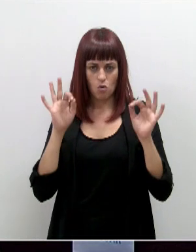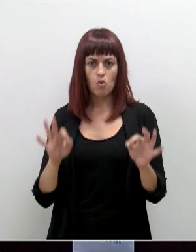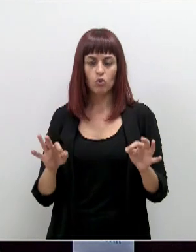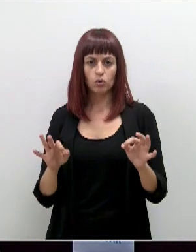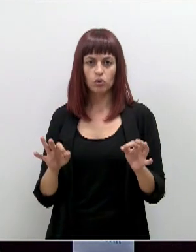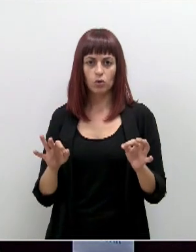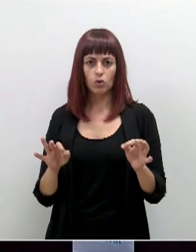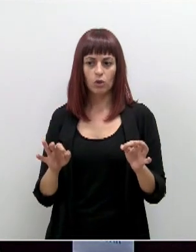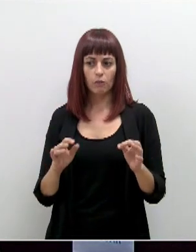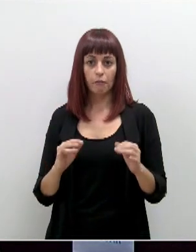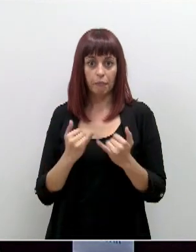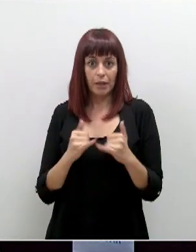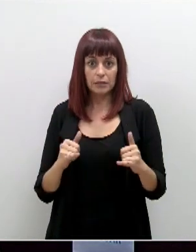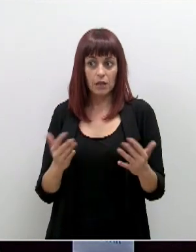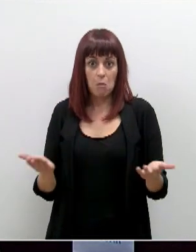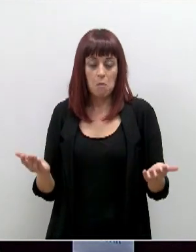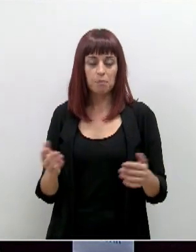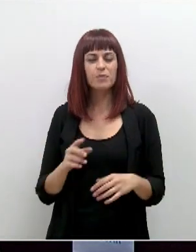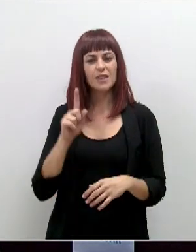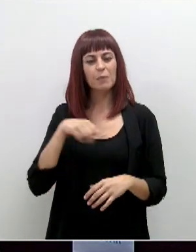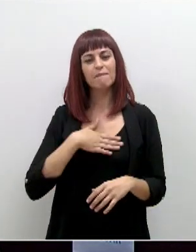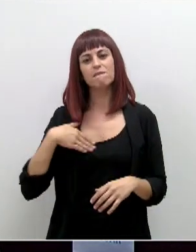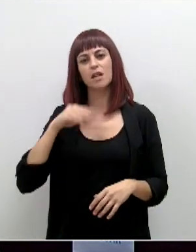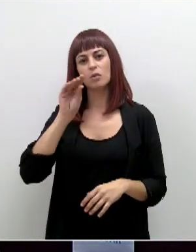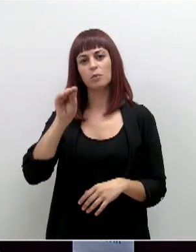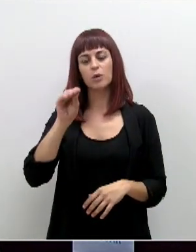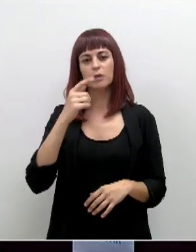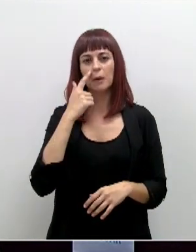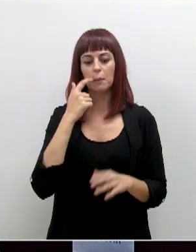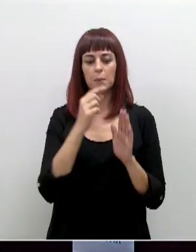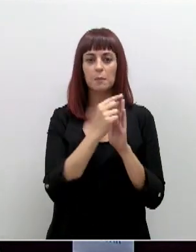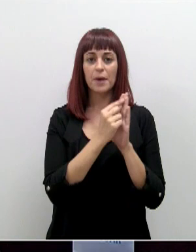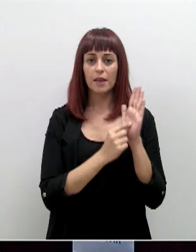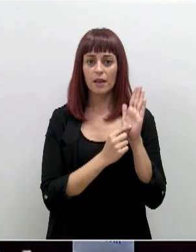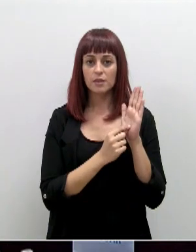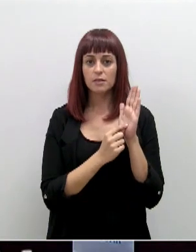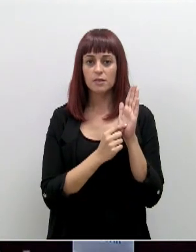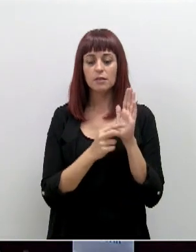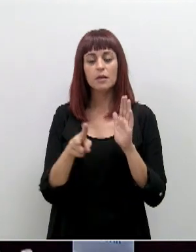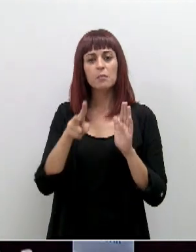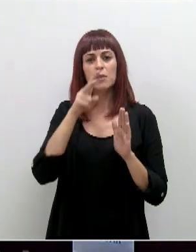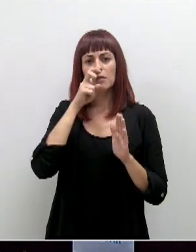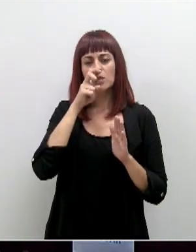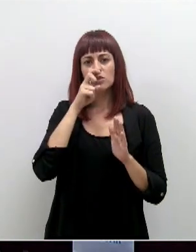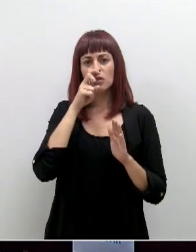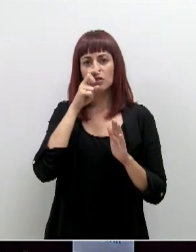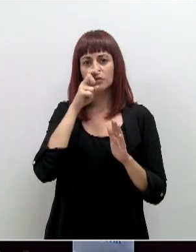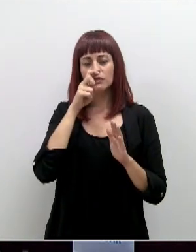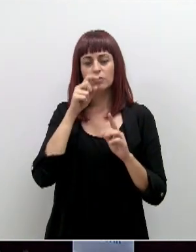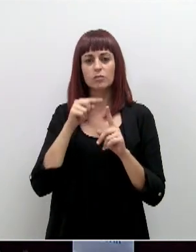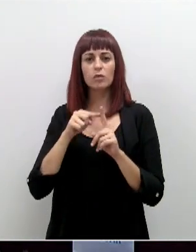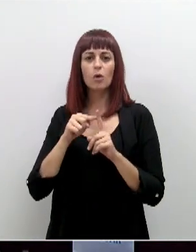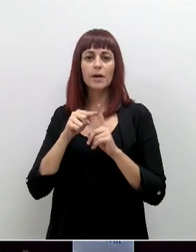de fiesta. Y, por otra parte, me gustaría preguntarles qué medidas se han previsto para garantizar